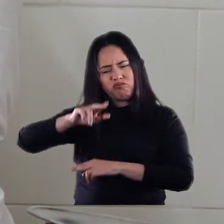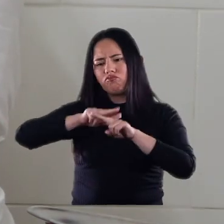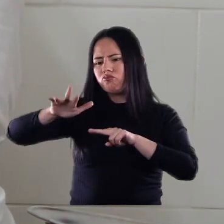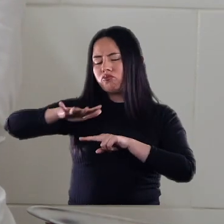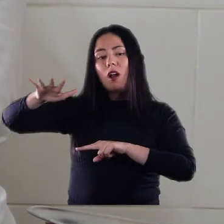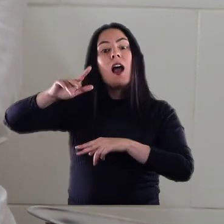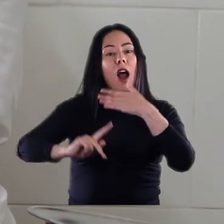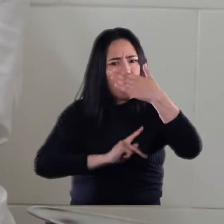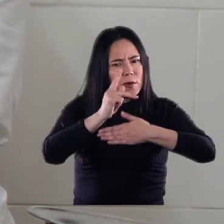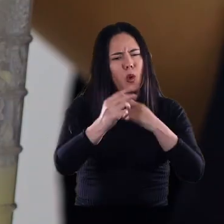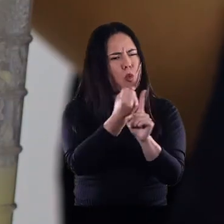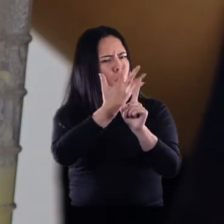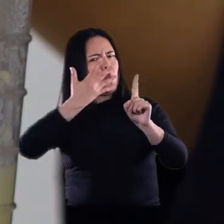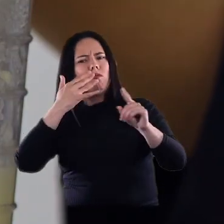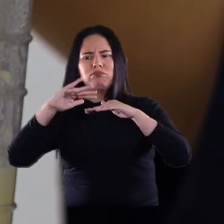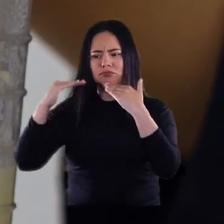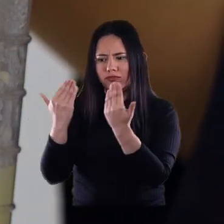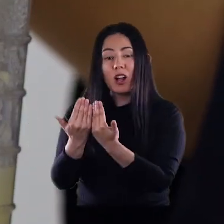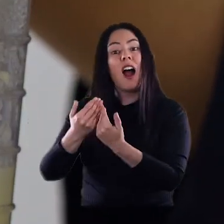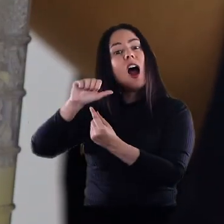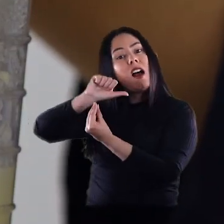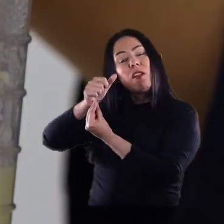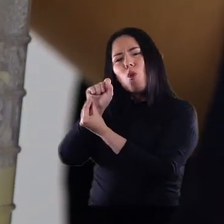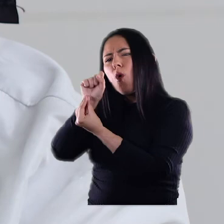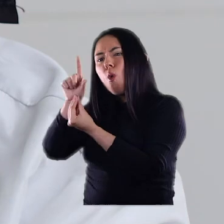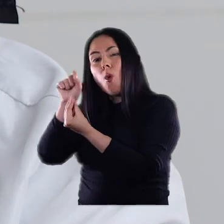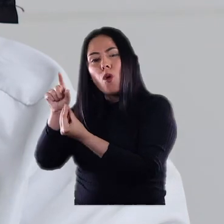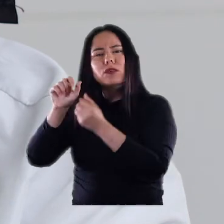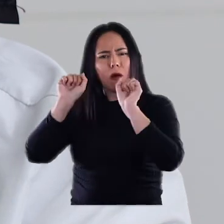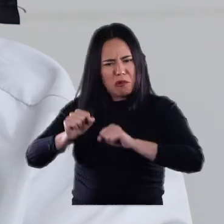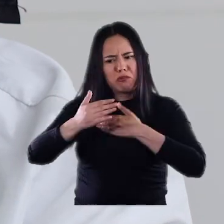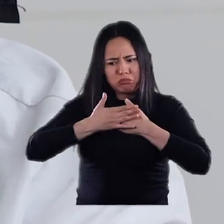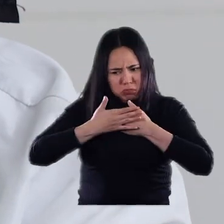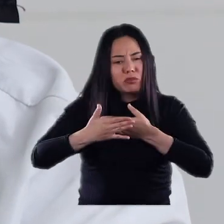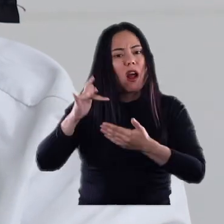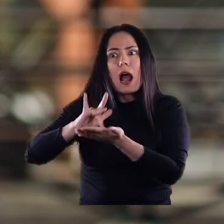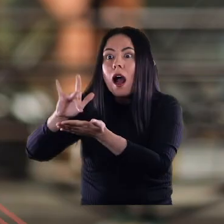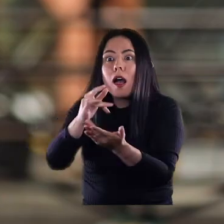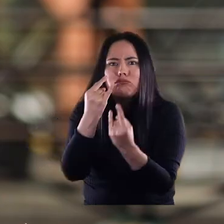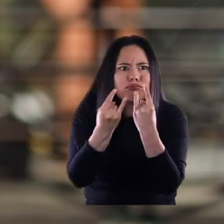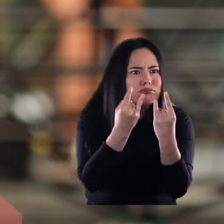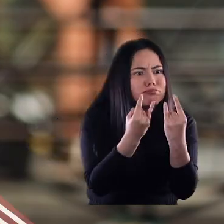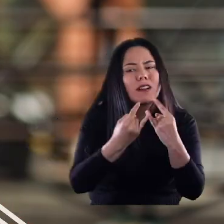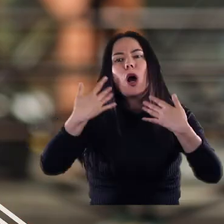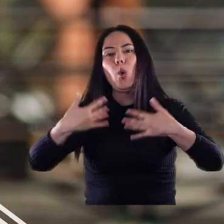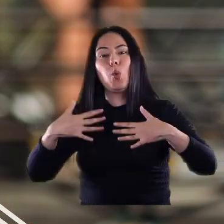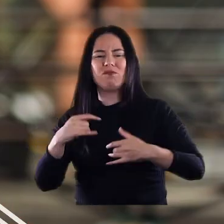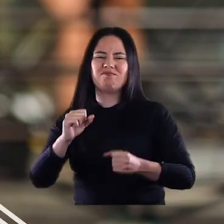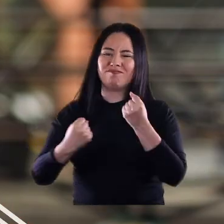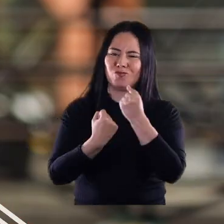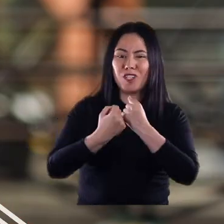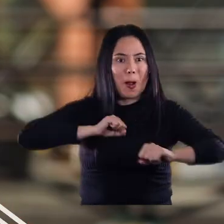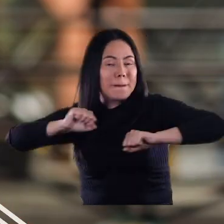Este proyecto ha impactado mucho en el colegio ya que a los estudiantes de décimo y once que hacen parte de la técnica esto les ha favorecido mucho ya que ellos se